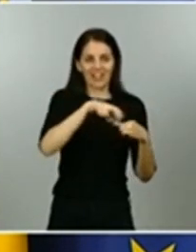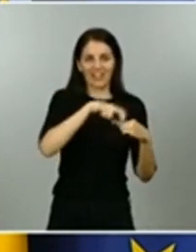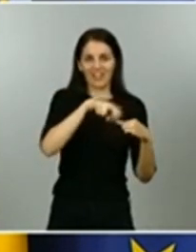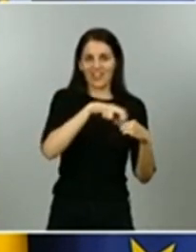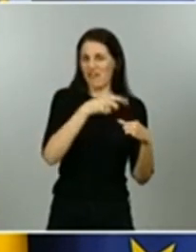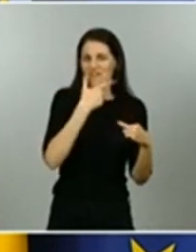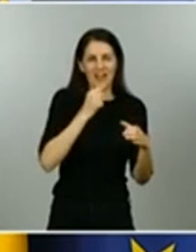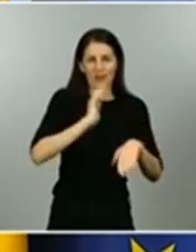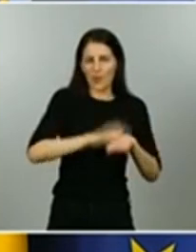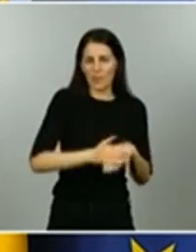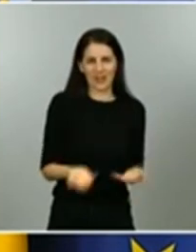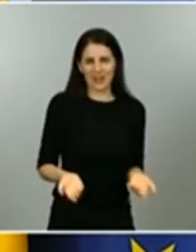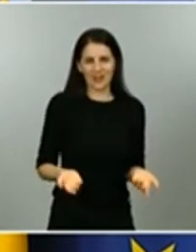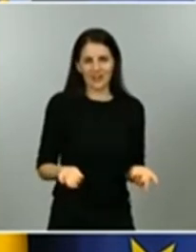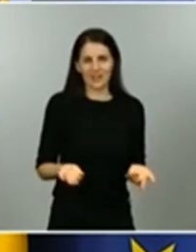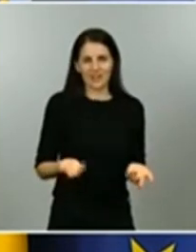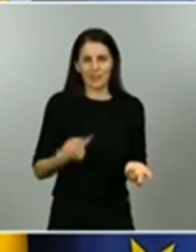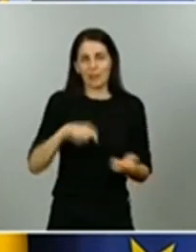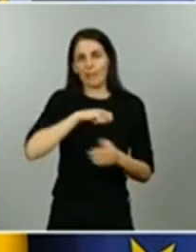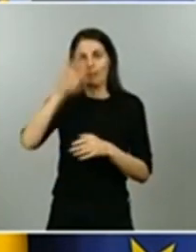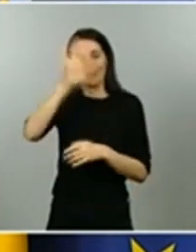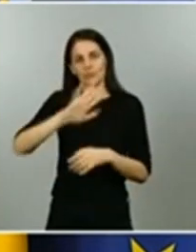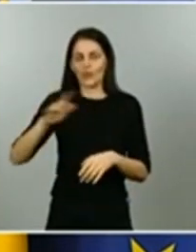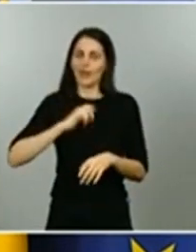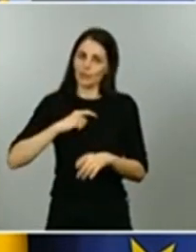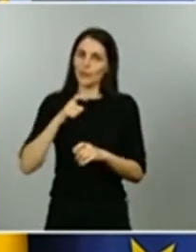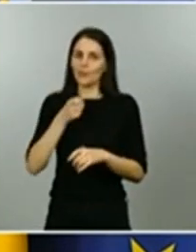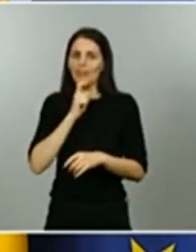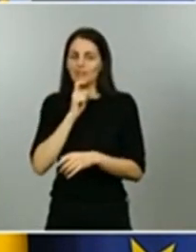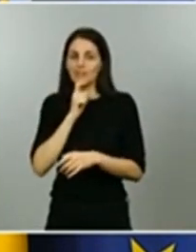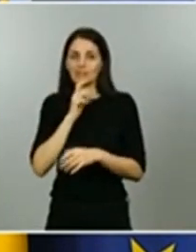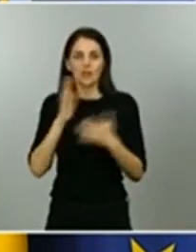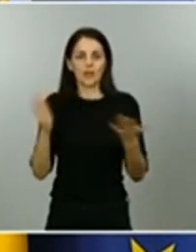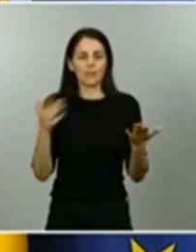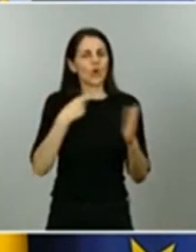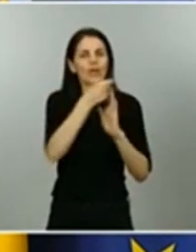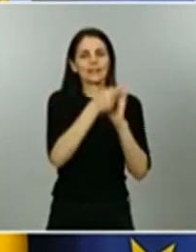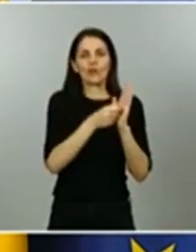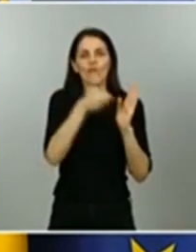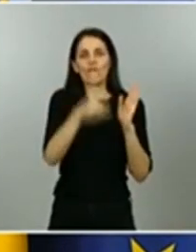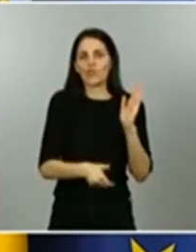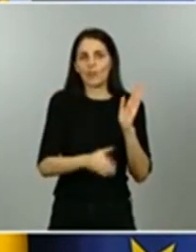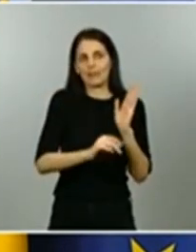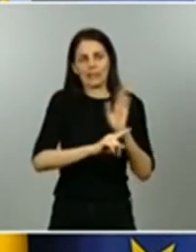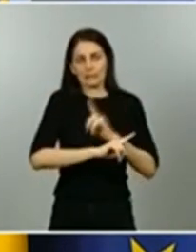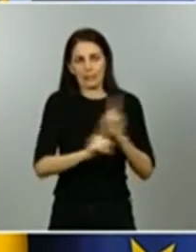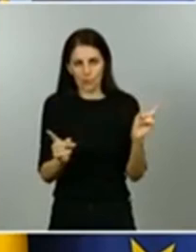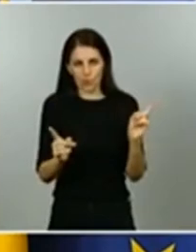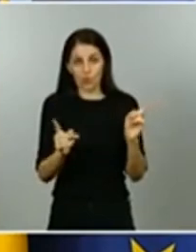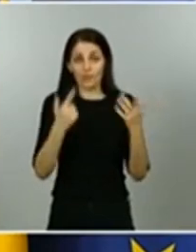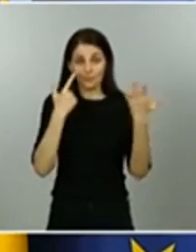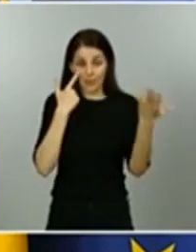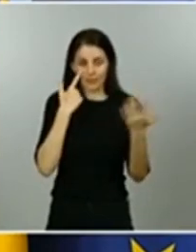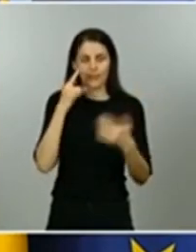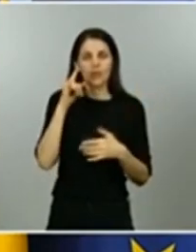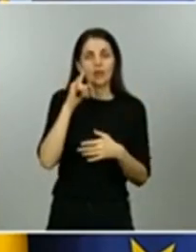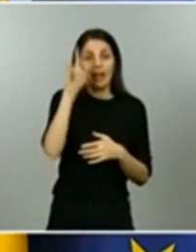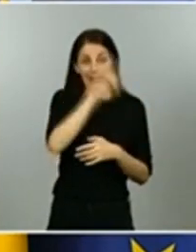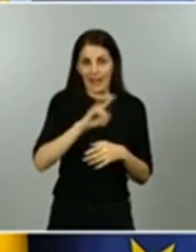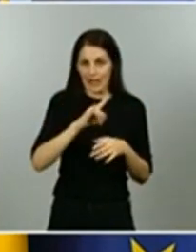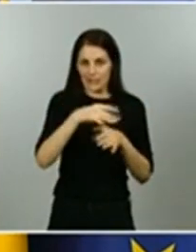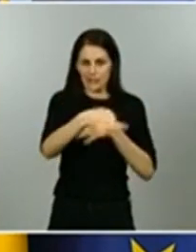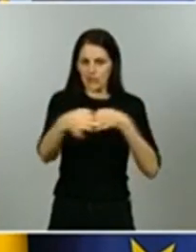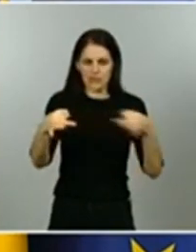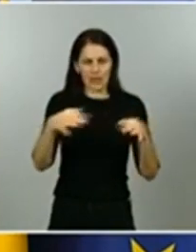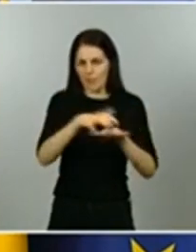criterios fundamentales la evolución de la epidemia en las islas canarias en la mayor parte de sus islas no en todas ha